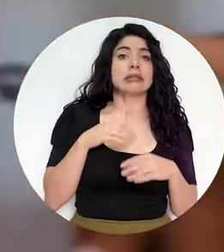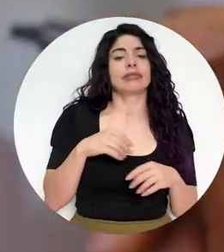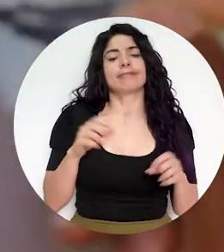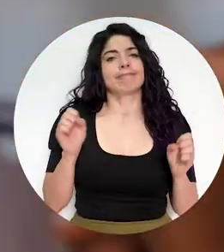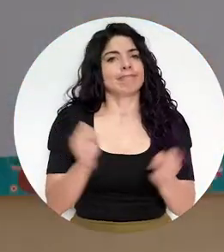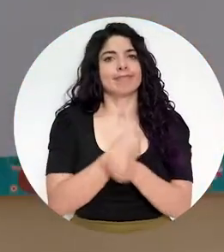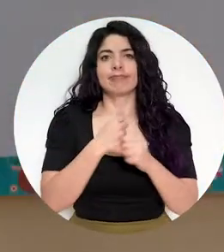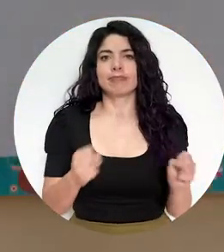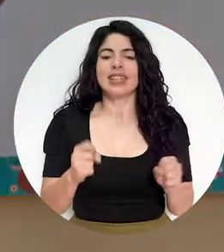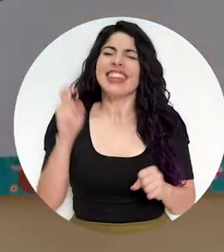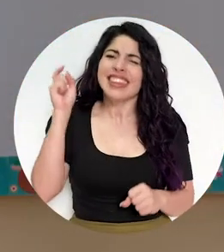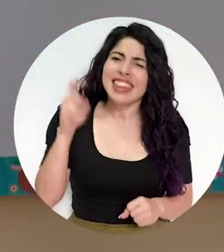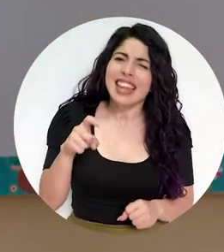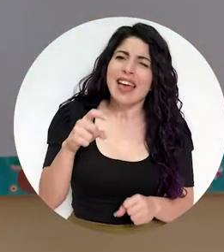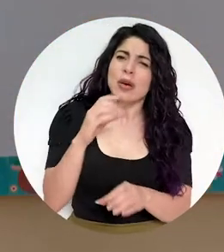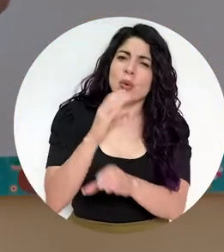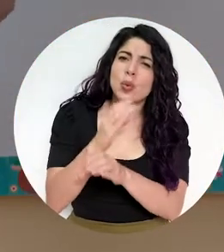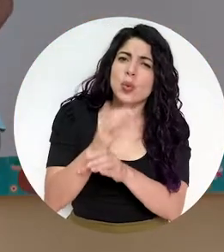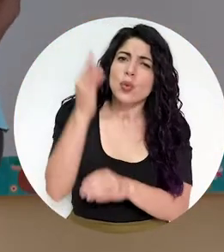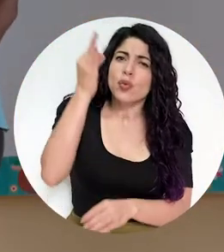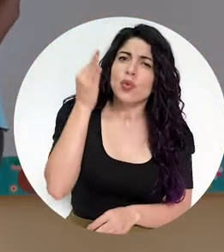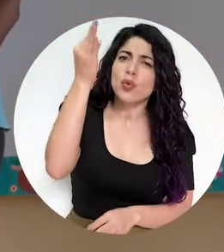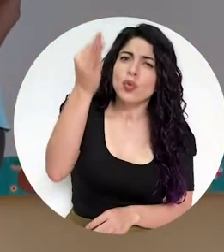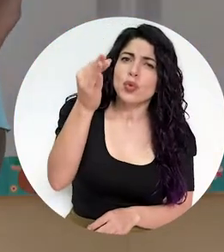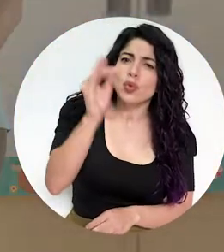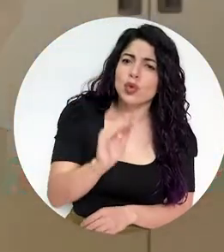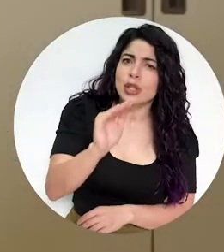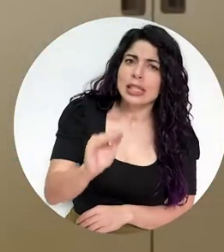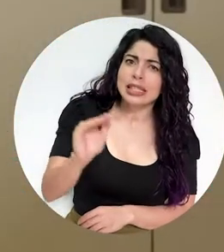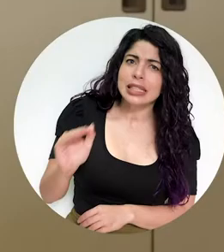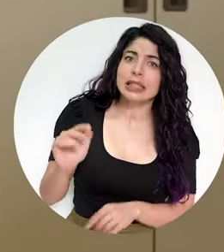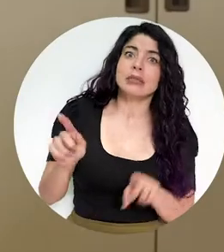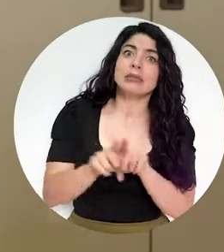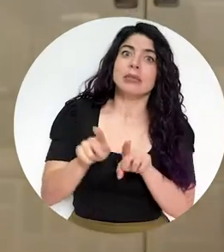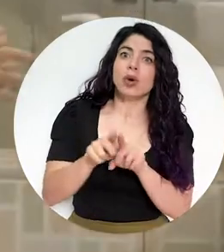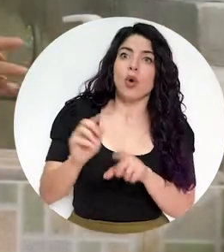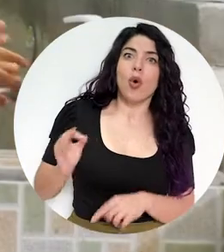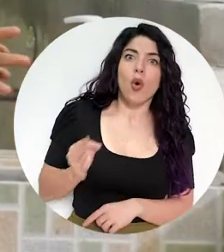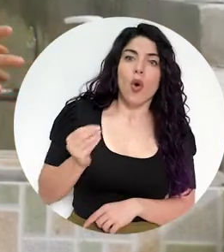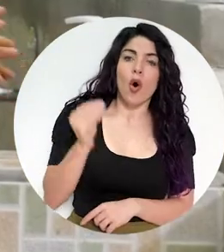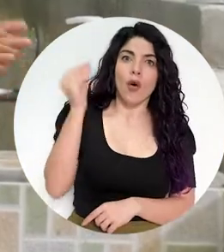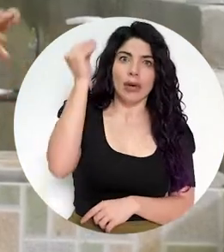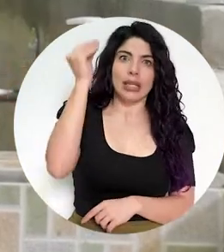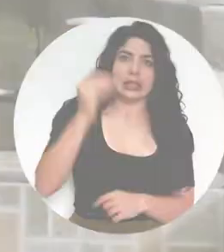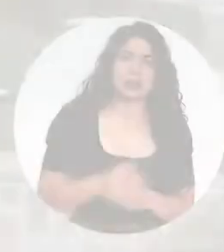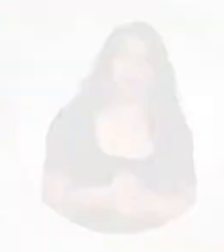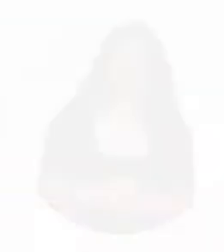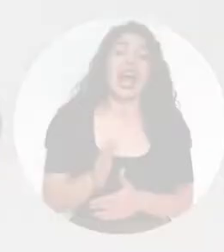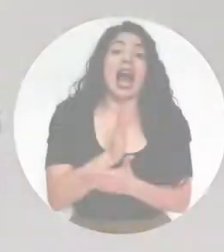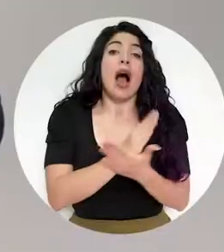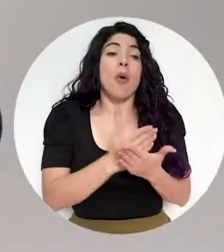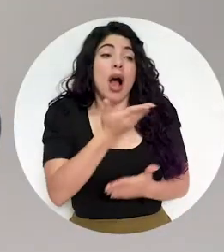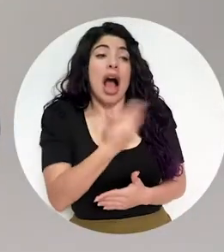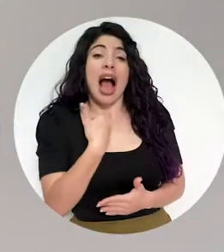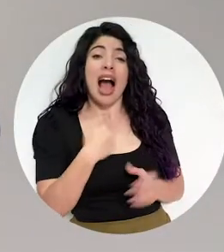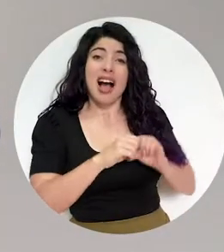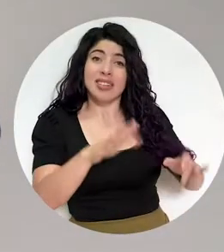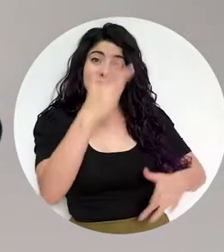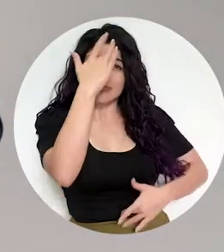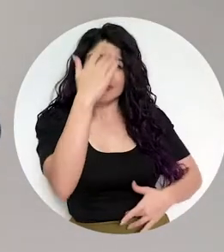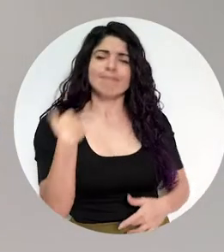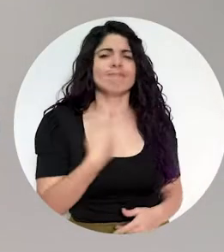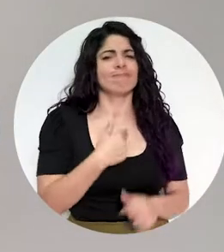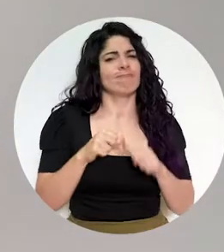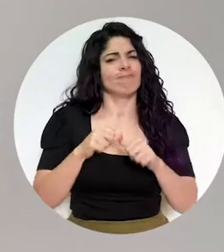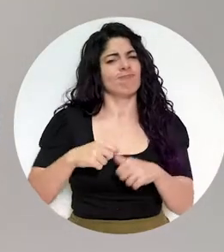es opción, porque debemos velar por el futuro de nuestra niñez y juventud. A pesar de la pandemia,